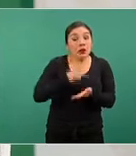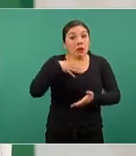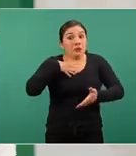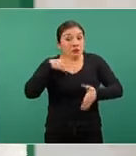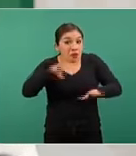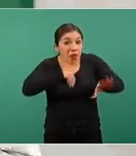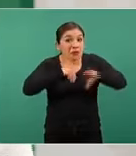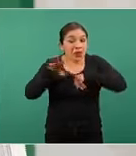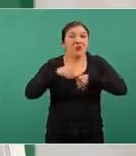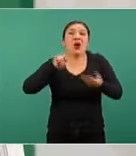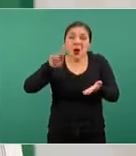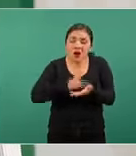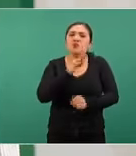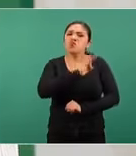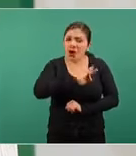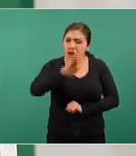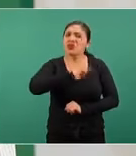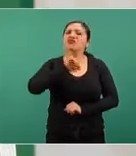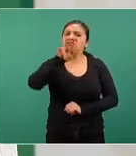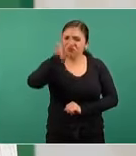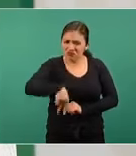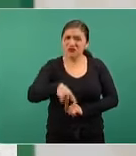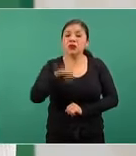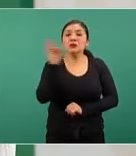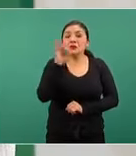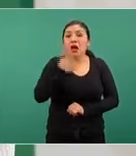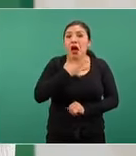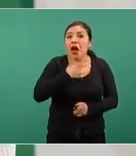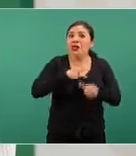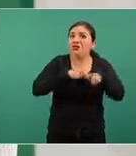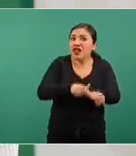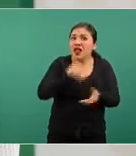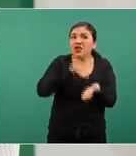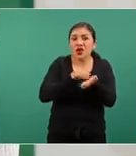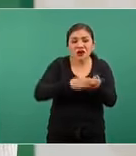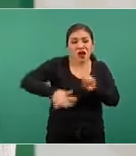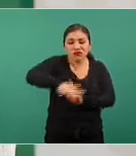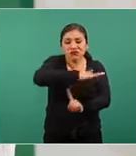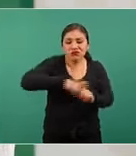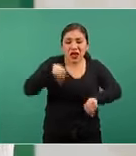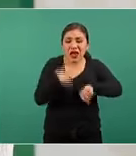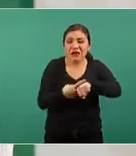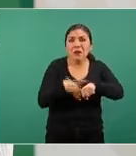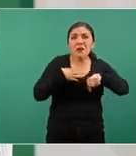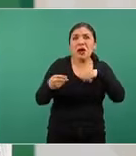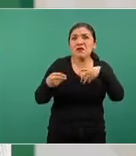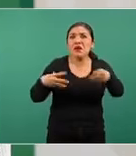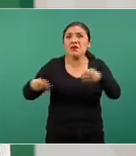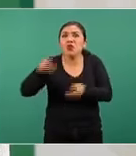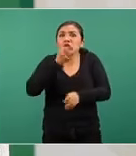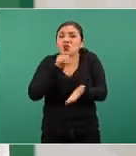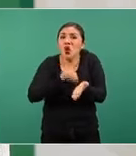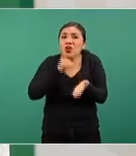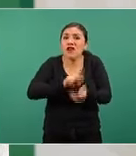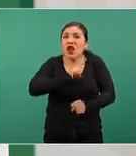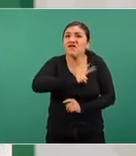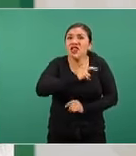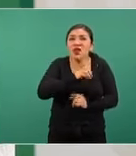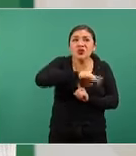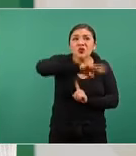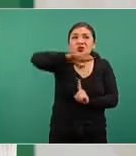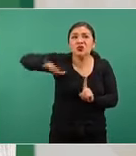Claro, son posibles. Mientras estamos en un ambiente epidémico y mientras el virus sigue circulando y transmitiéndose en la comunidad,